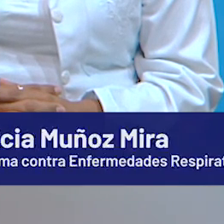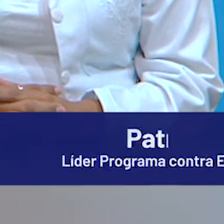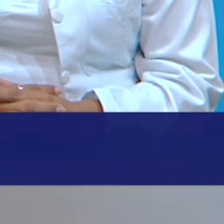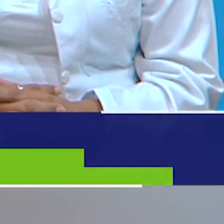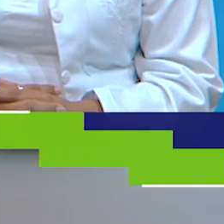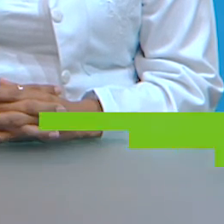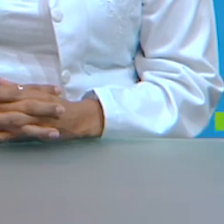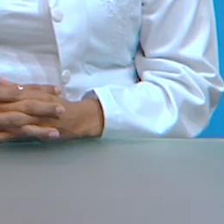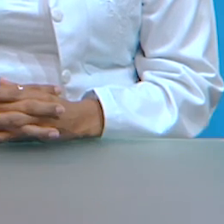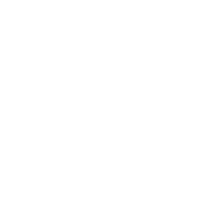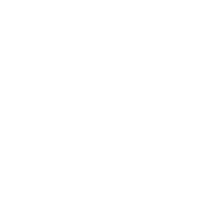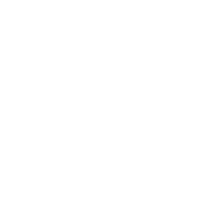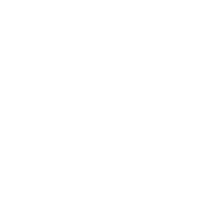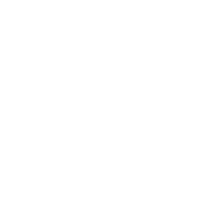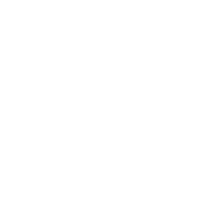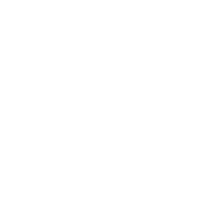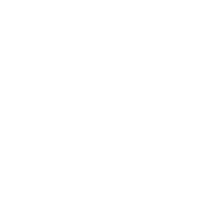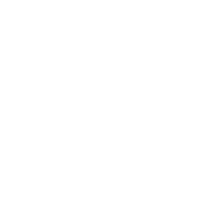días. Muchas gracias.